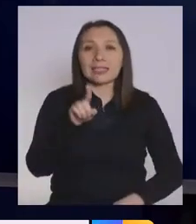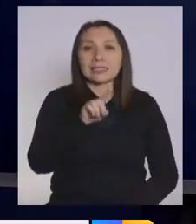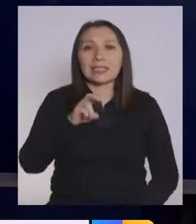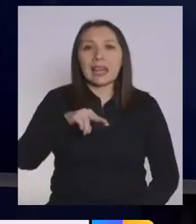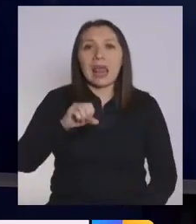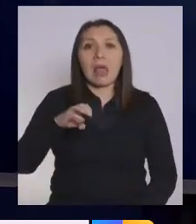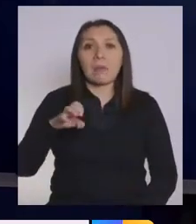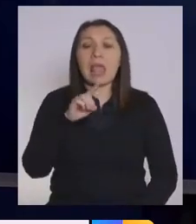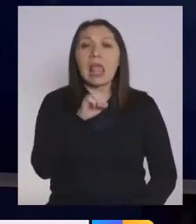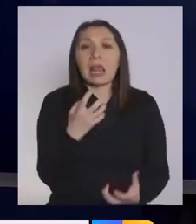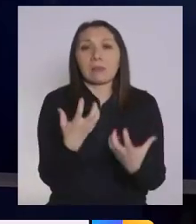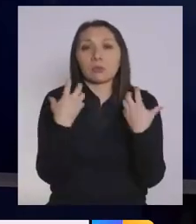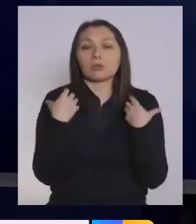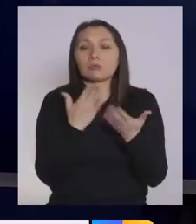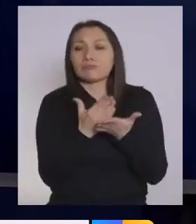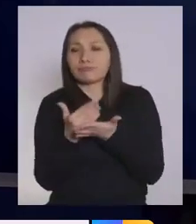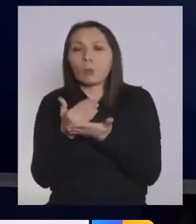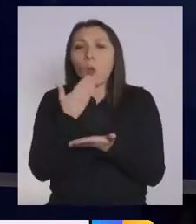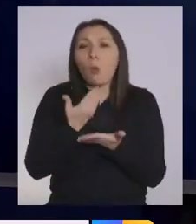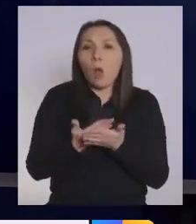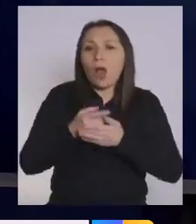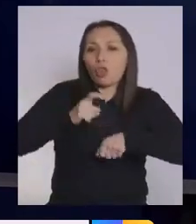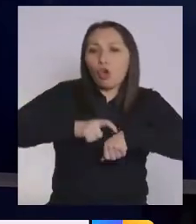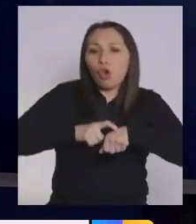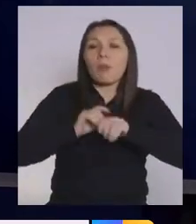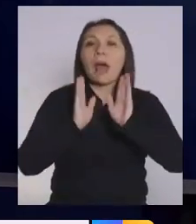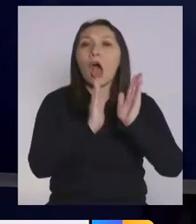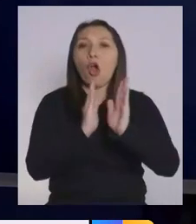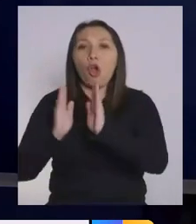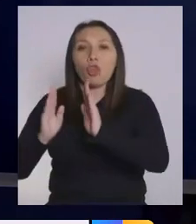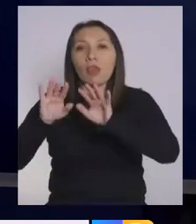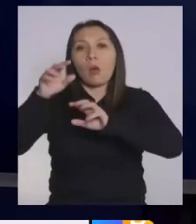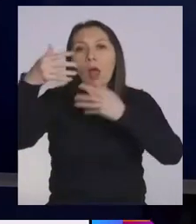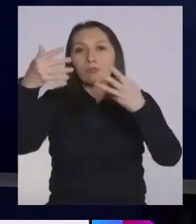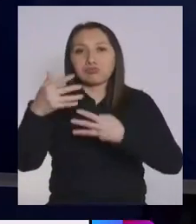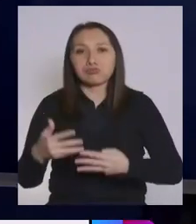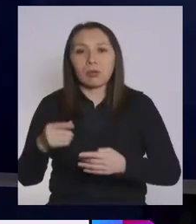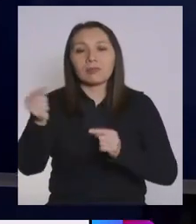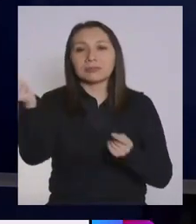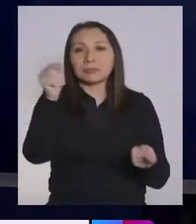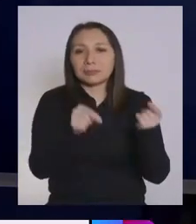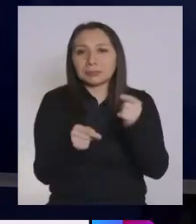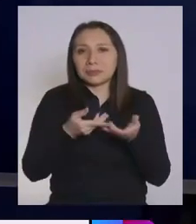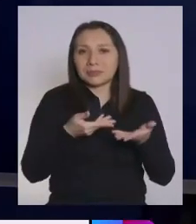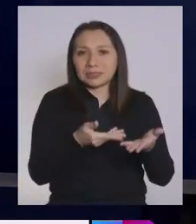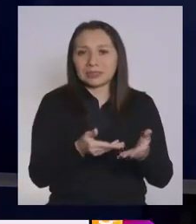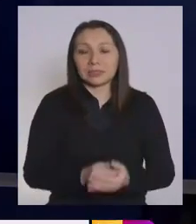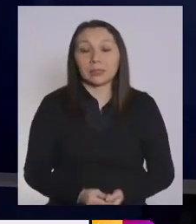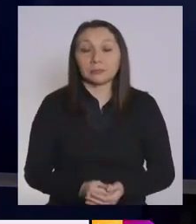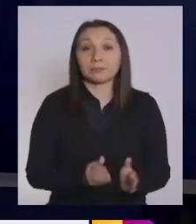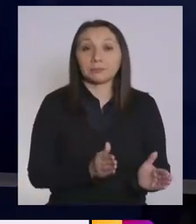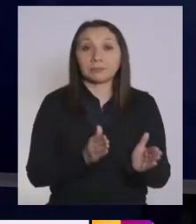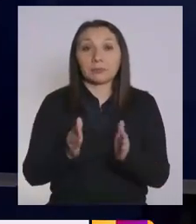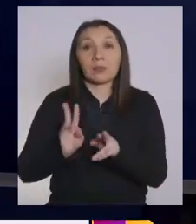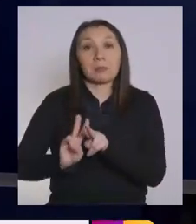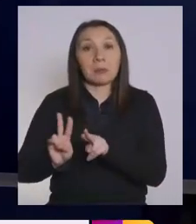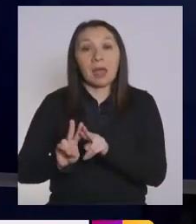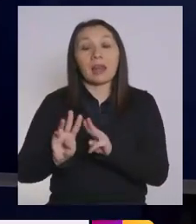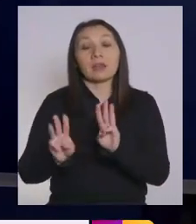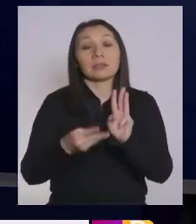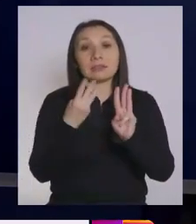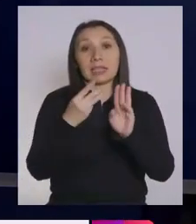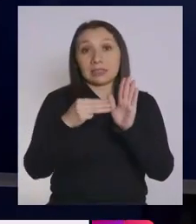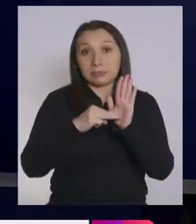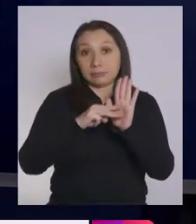qué hora, cuándo, quiénes, qué cantidad, etc., para poder ordenar esto de una forma adecuada. Desde la etapa de preparación, vamos a tener